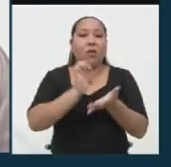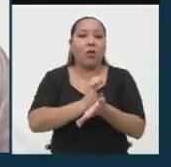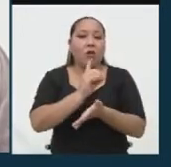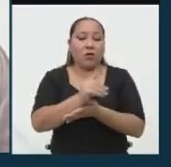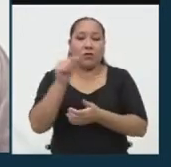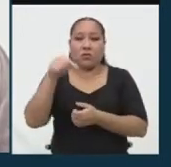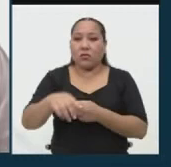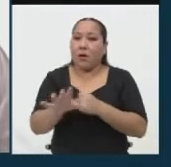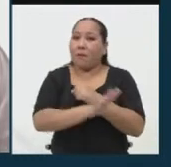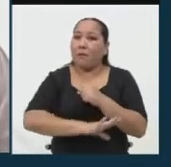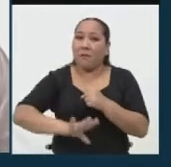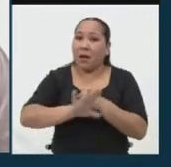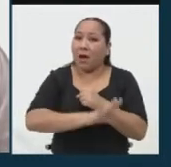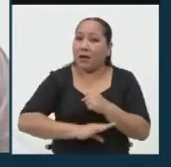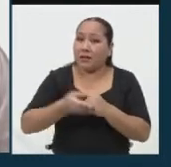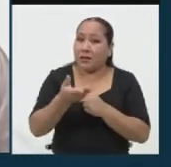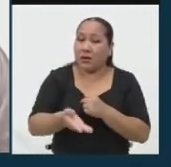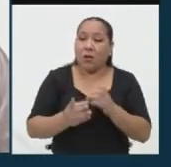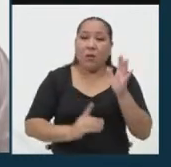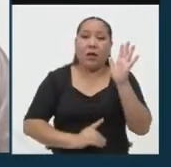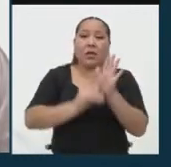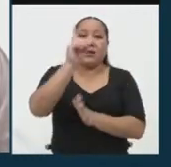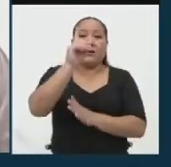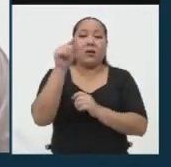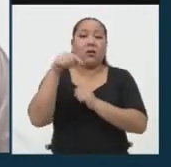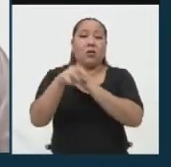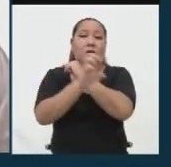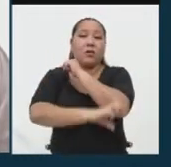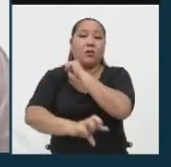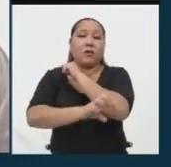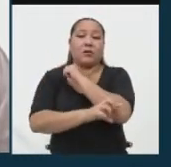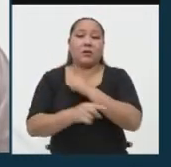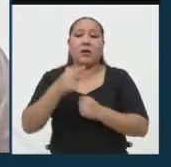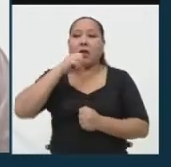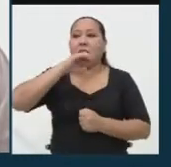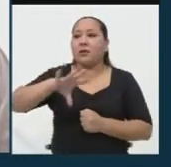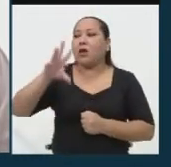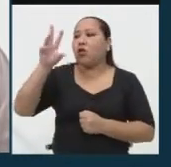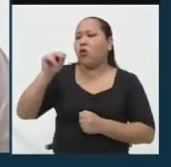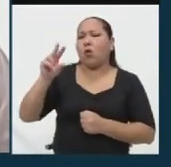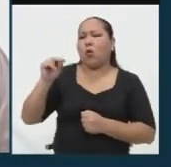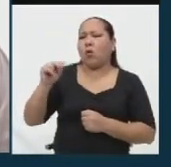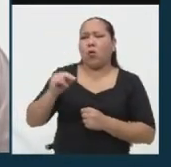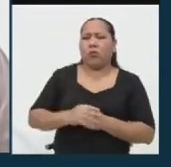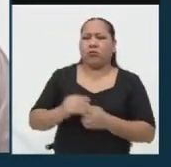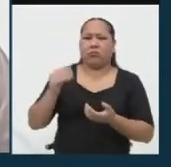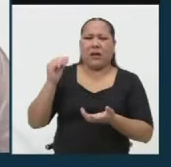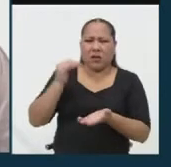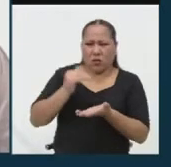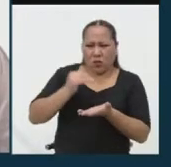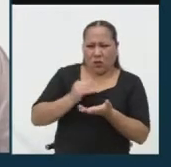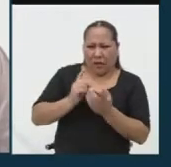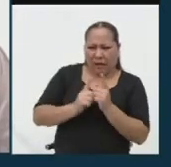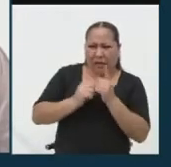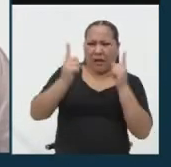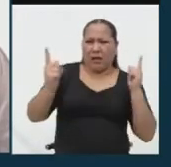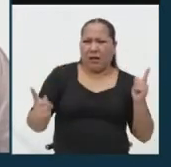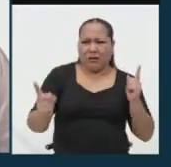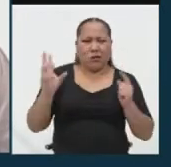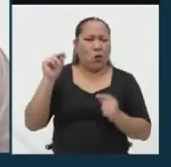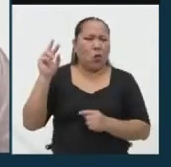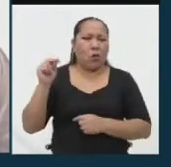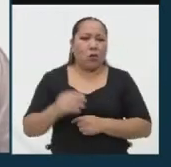herramienta básica y fundamental para el desarrollo del país, le decían no a la educación a distancia. Ahora, ¿qué es lo que vemos?